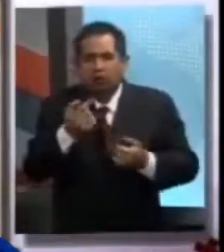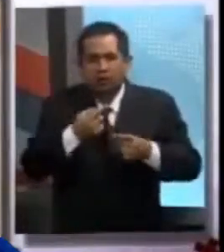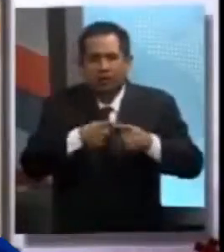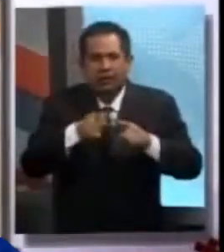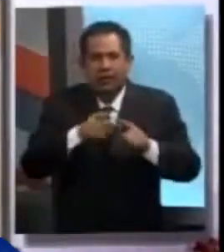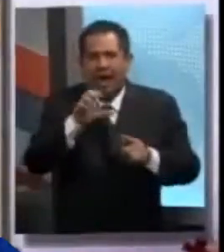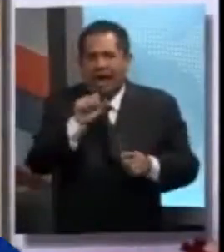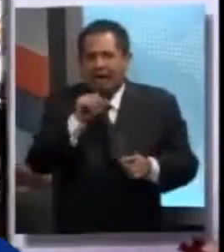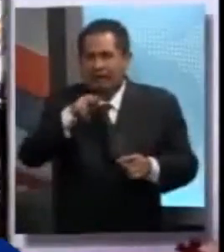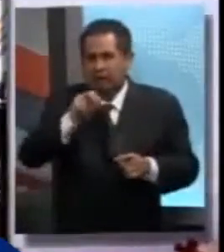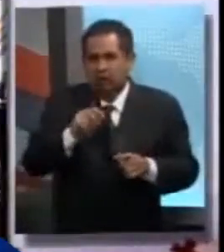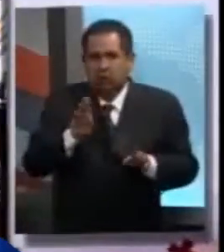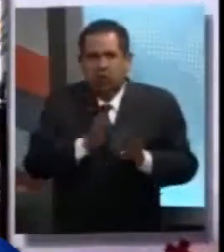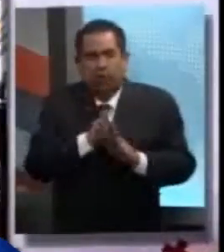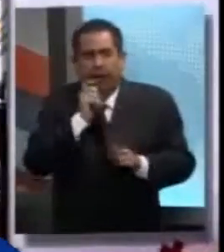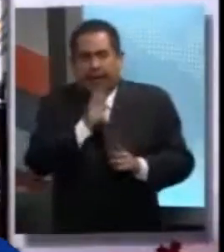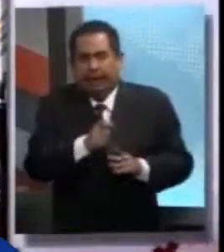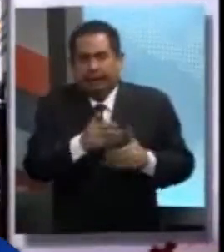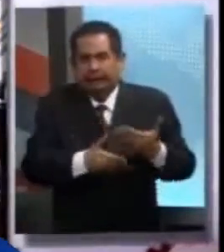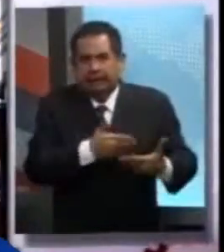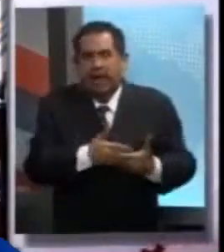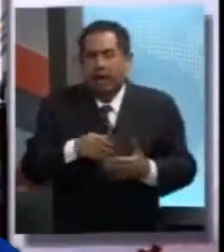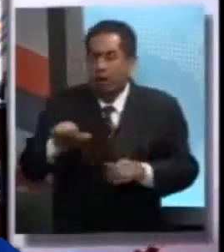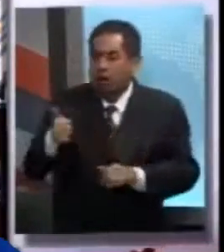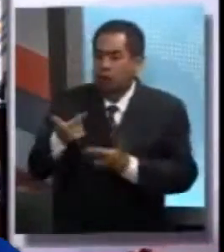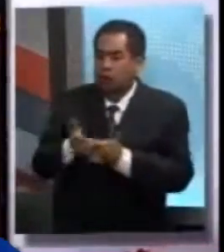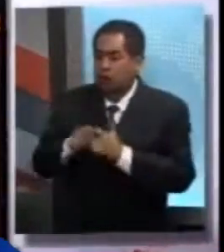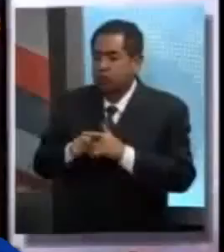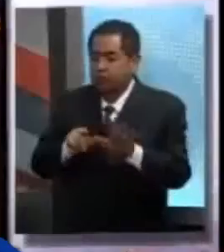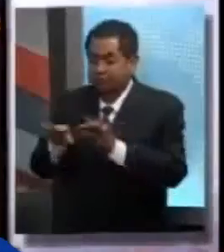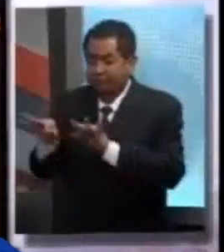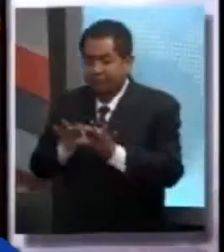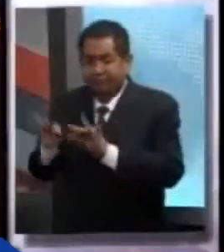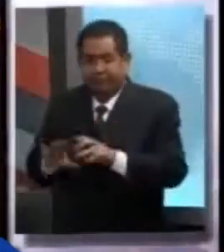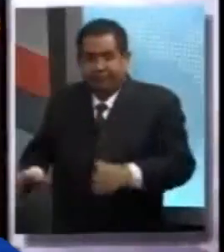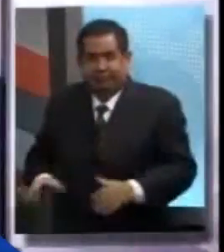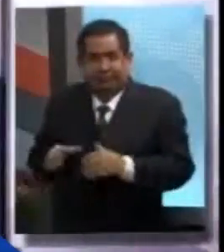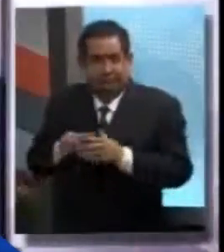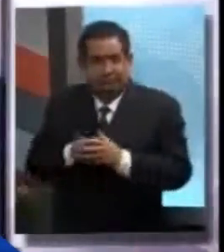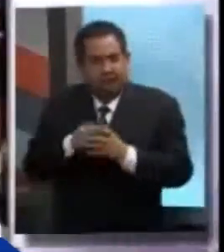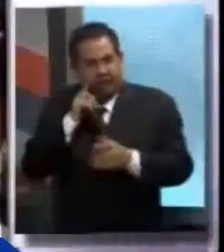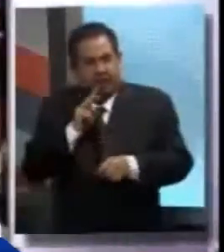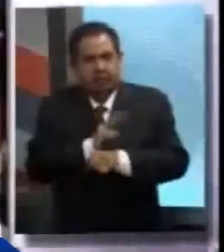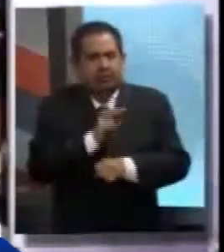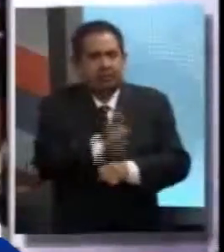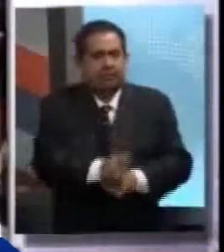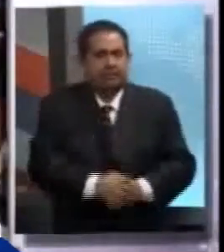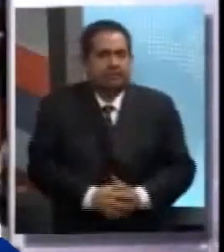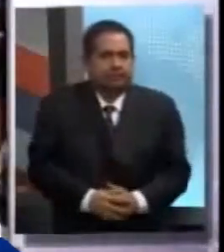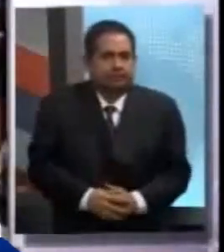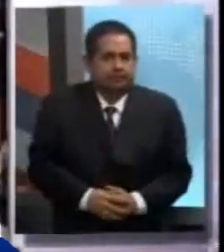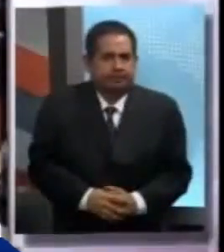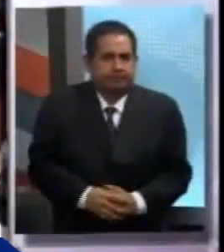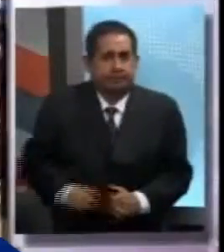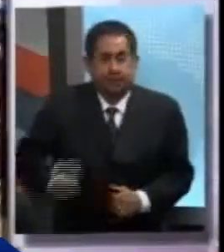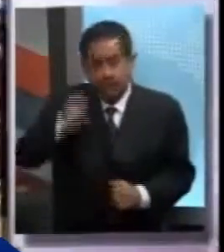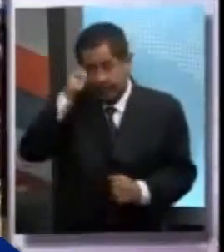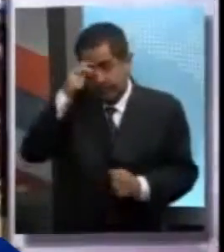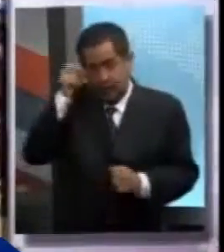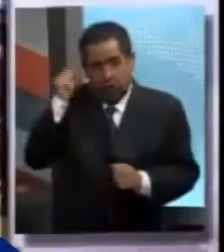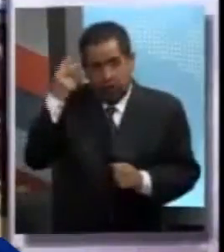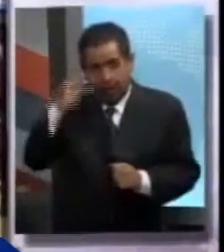estará integrada por 11 miembros designados por los grupos parlamentarios. El Senado de la República